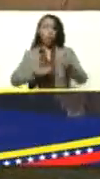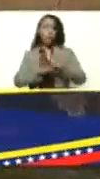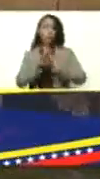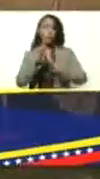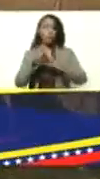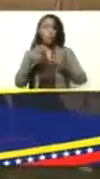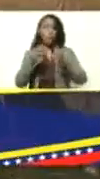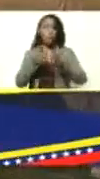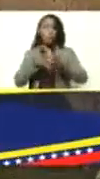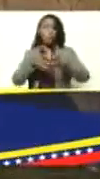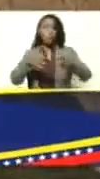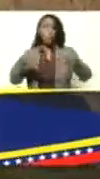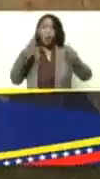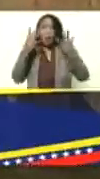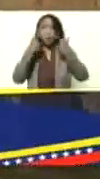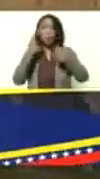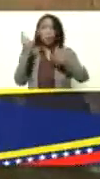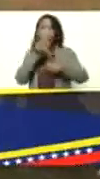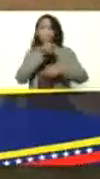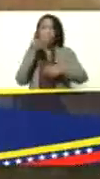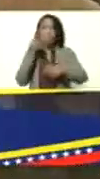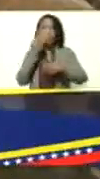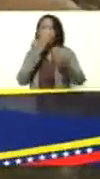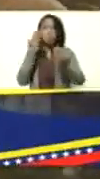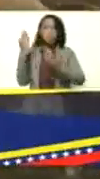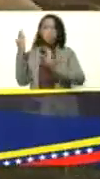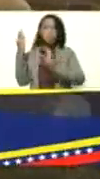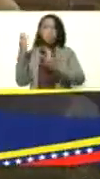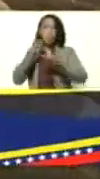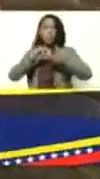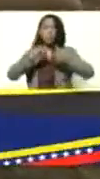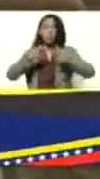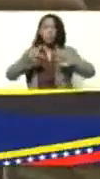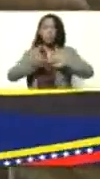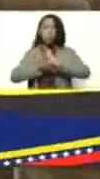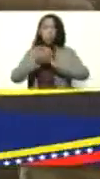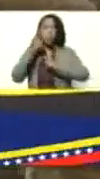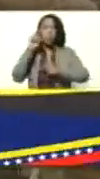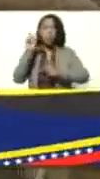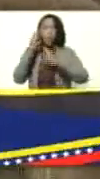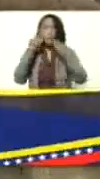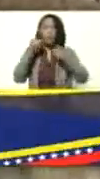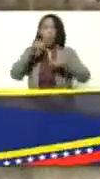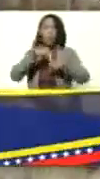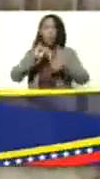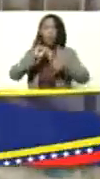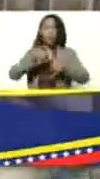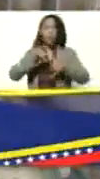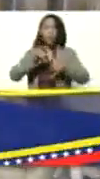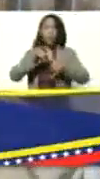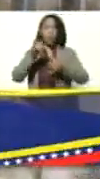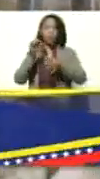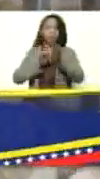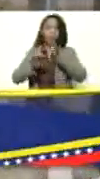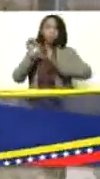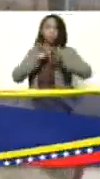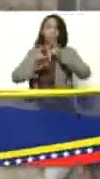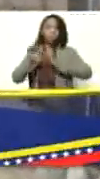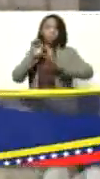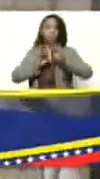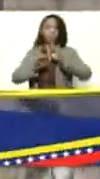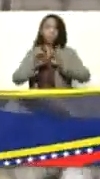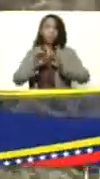rebaños, sino el crecimiento en la calidad de la genética. Por eso esta experiencia de hoy que el ingeniero Fernando Ejil nos va a explicar